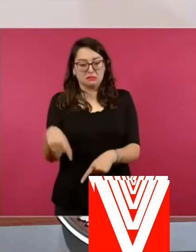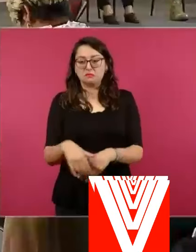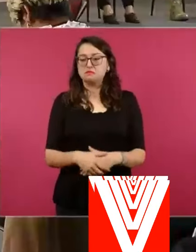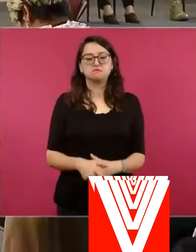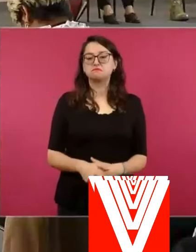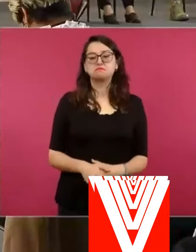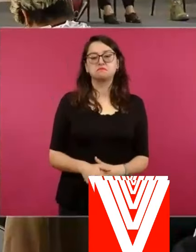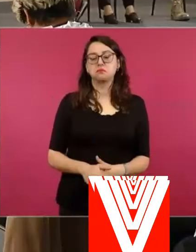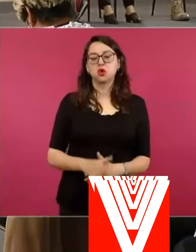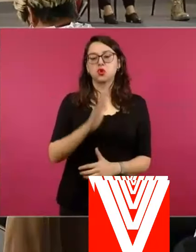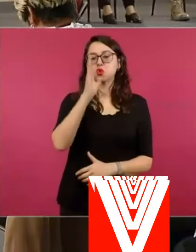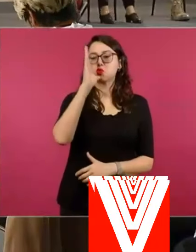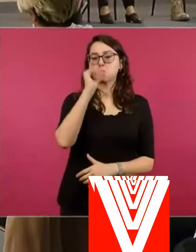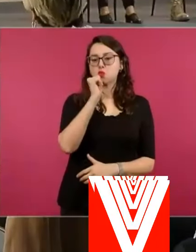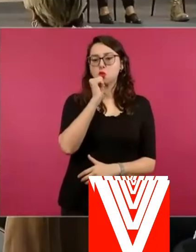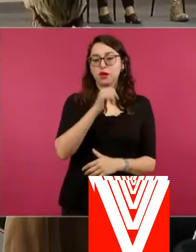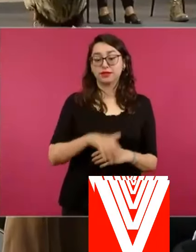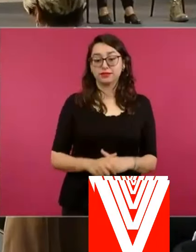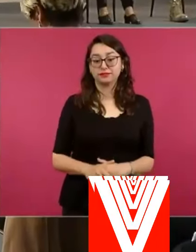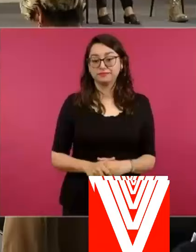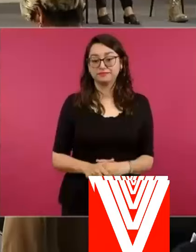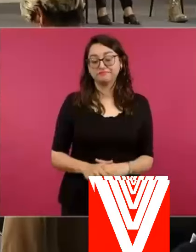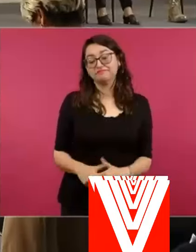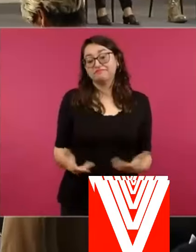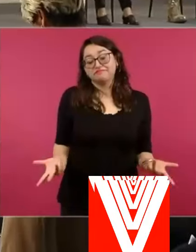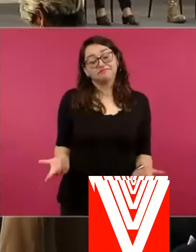Pero ya no podemos callar,